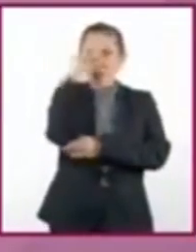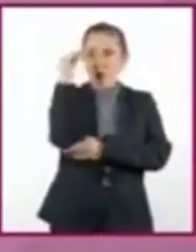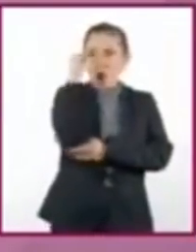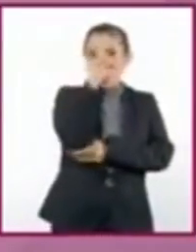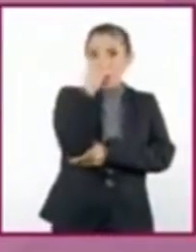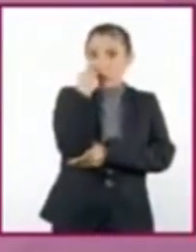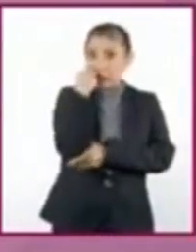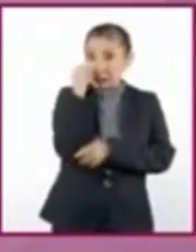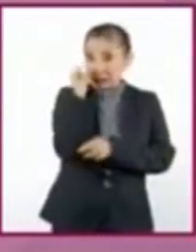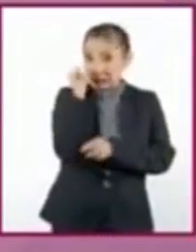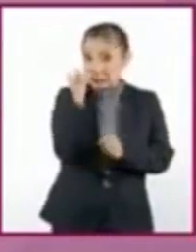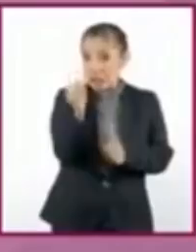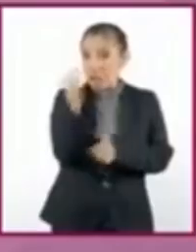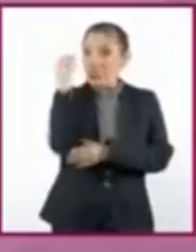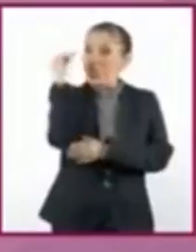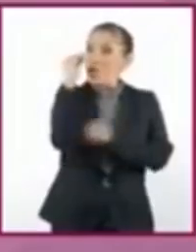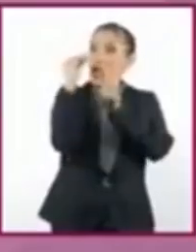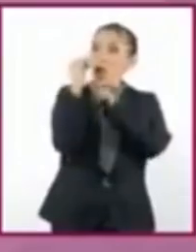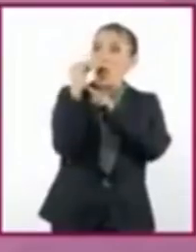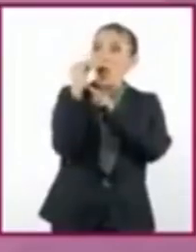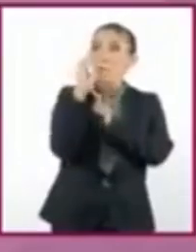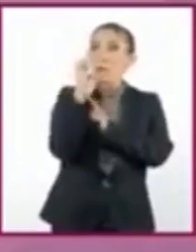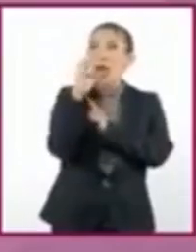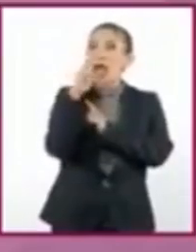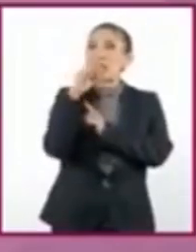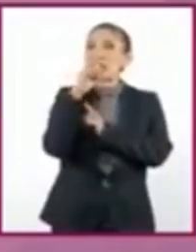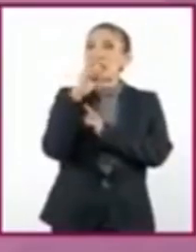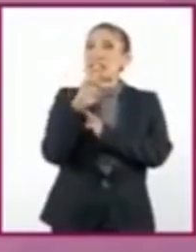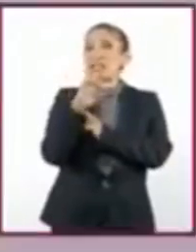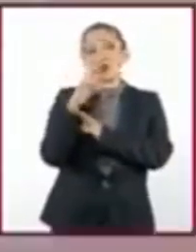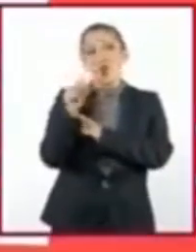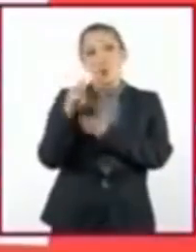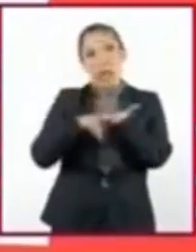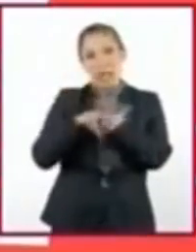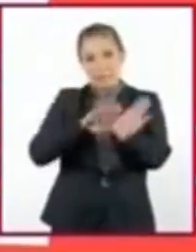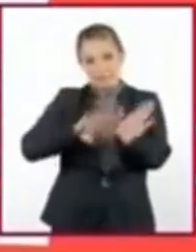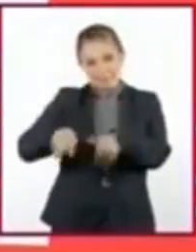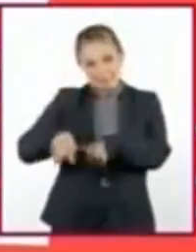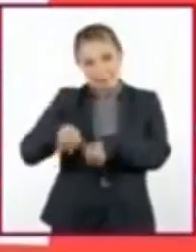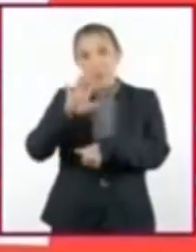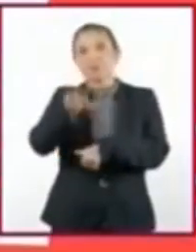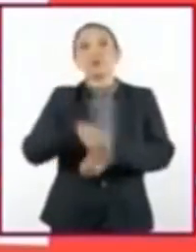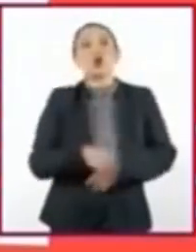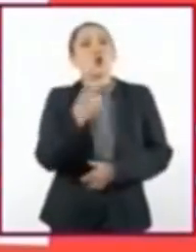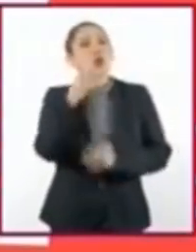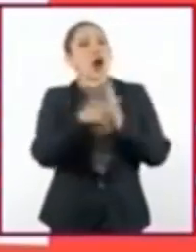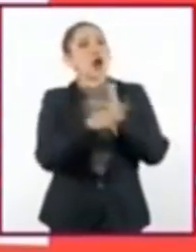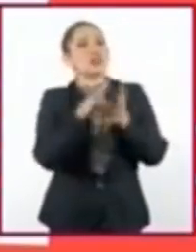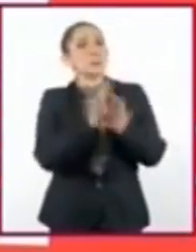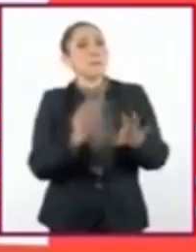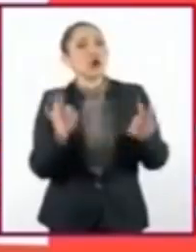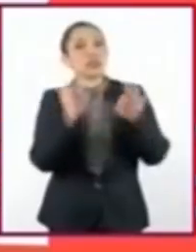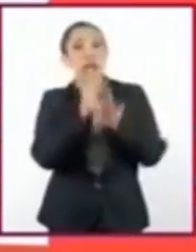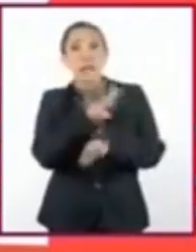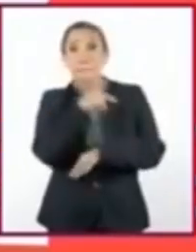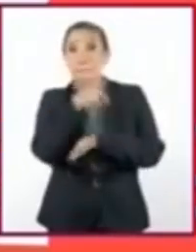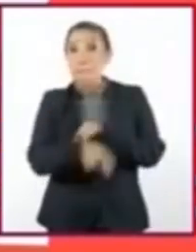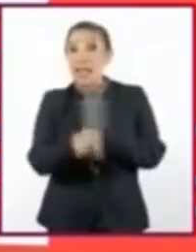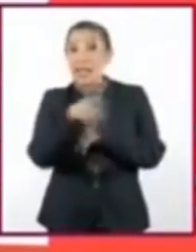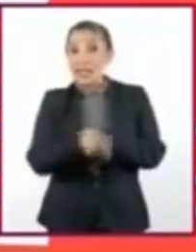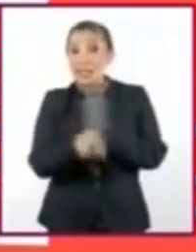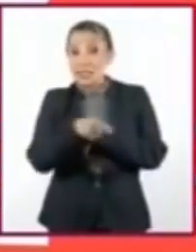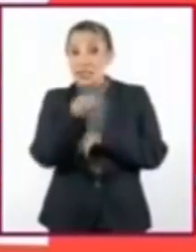¡Ojo! El dinosaurio Barney no cuenta. Existen diversos factores que ponen en riesgo la